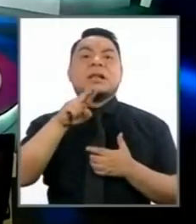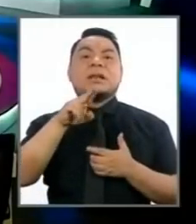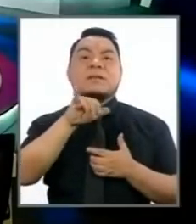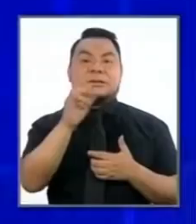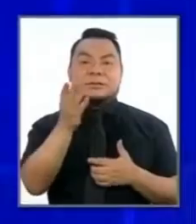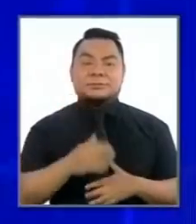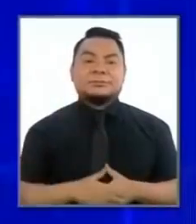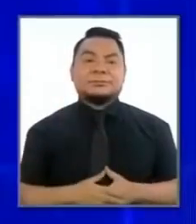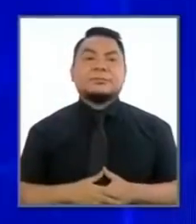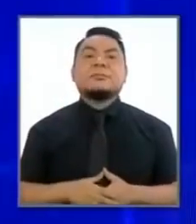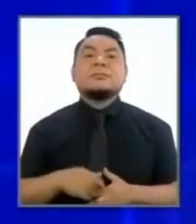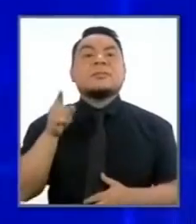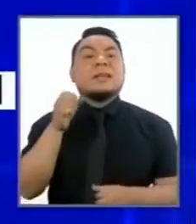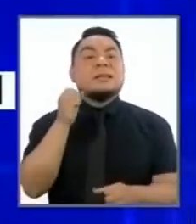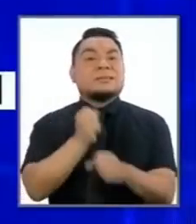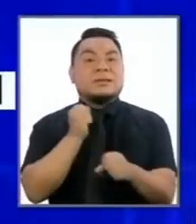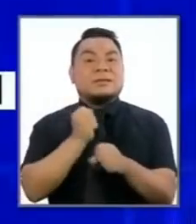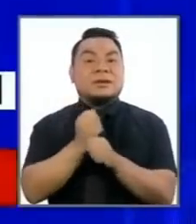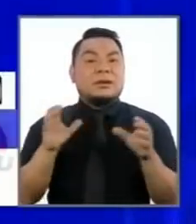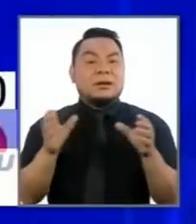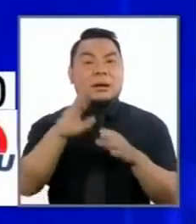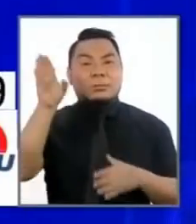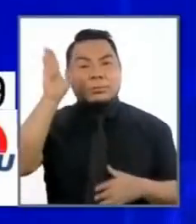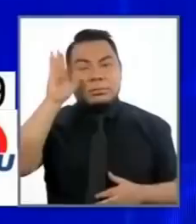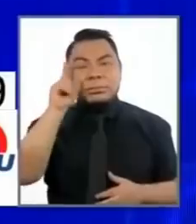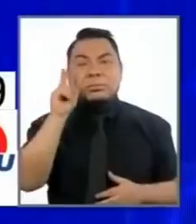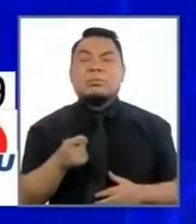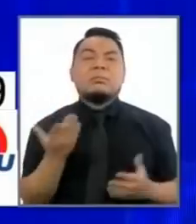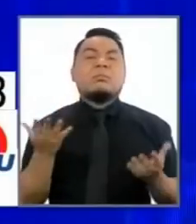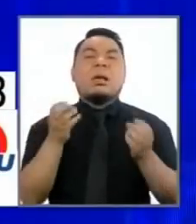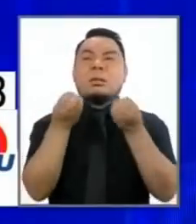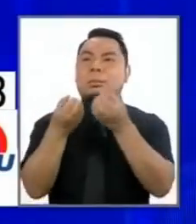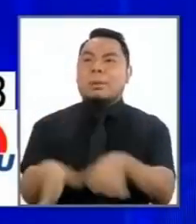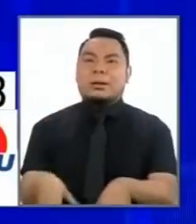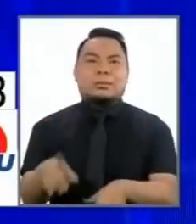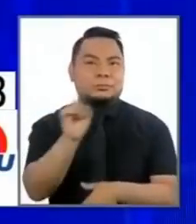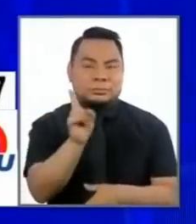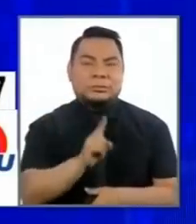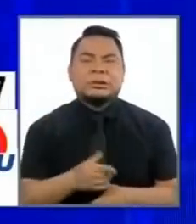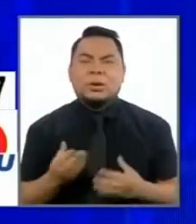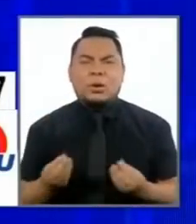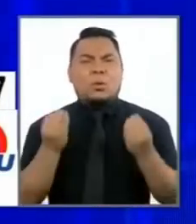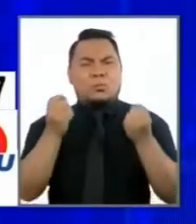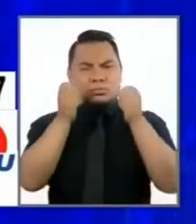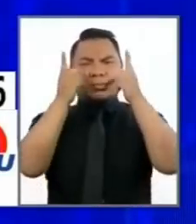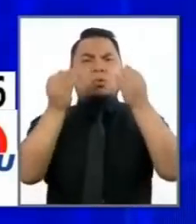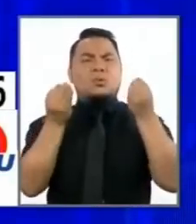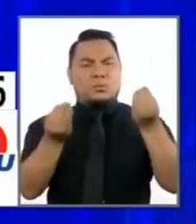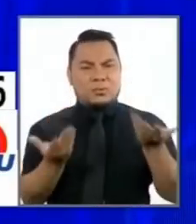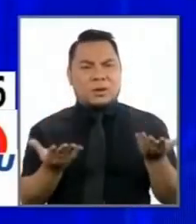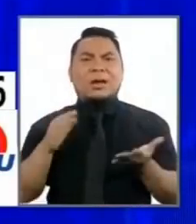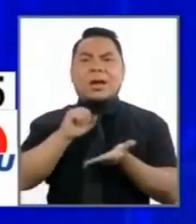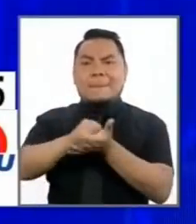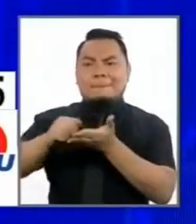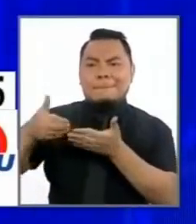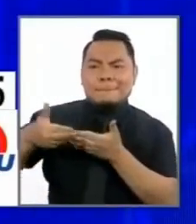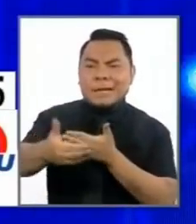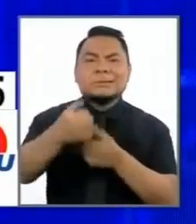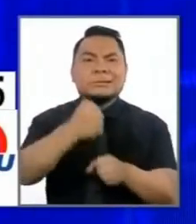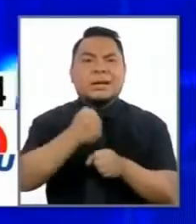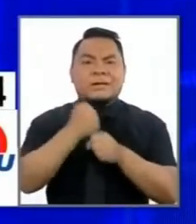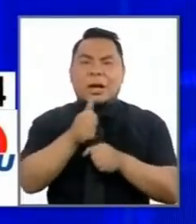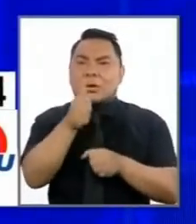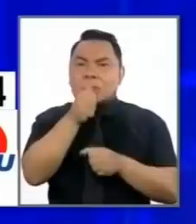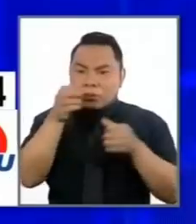Adelante. El trabajo de nuestra policía no puede caer en saco roto. Es indignante ver cómo después de meses de trabajo de